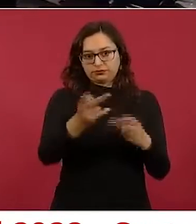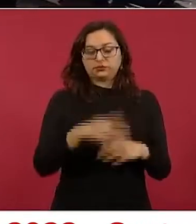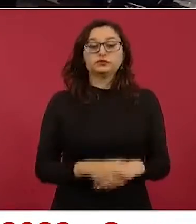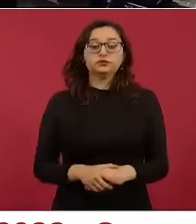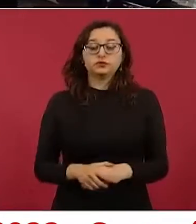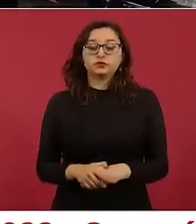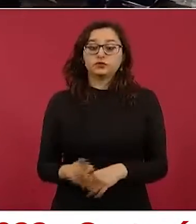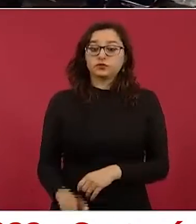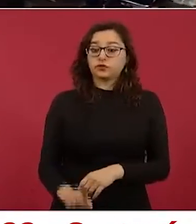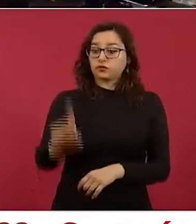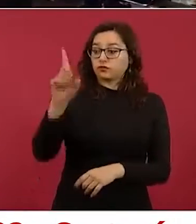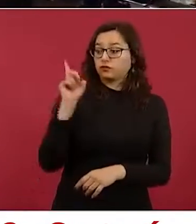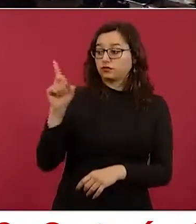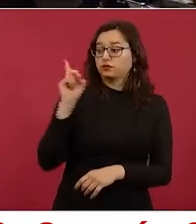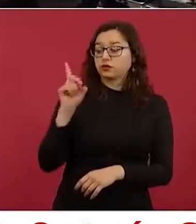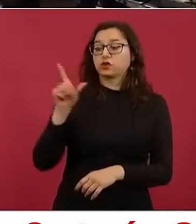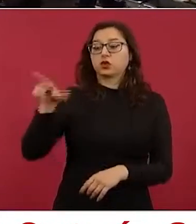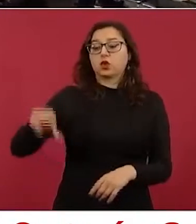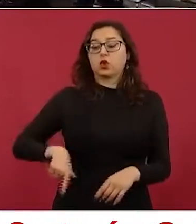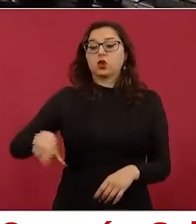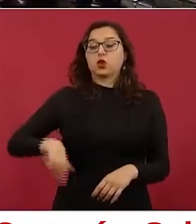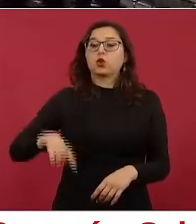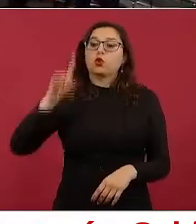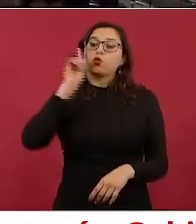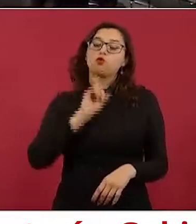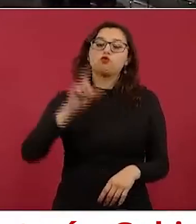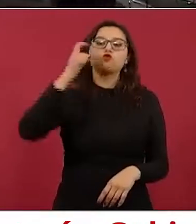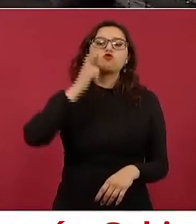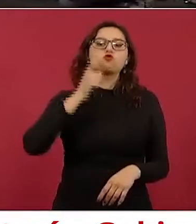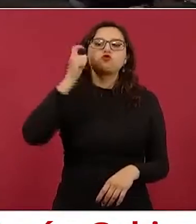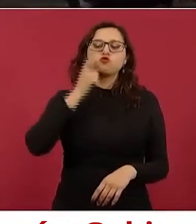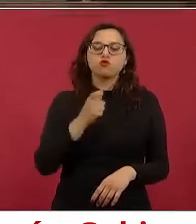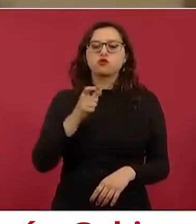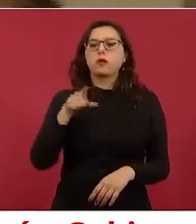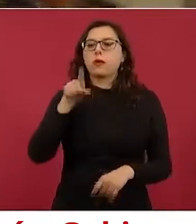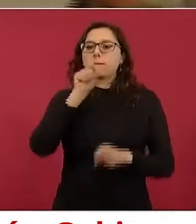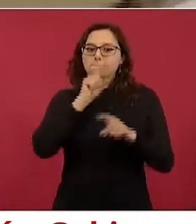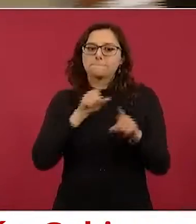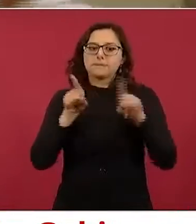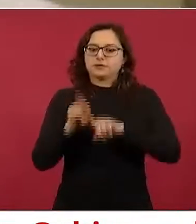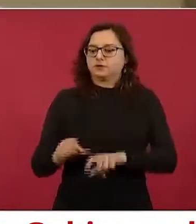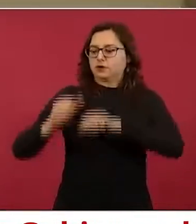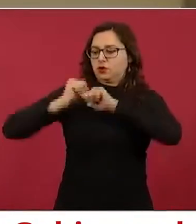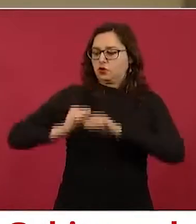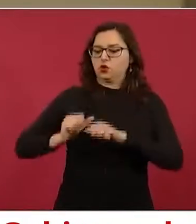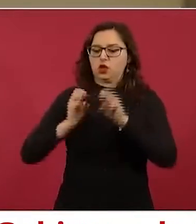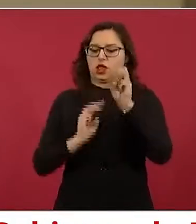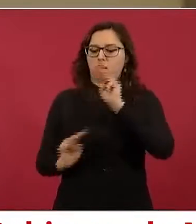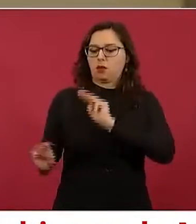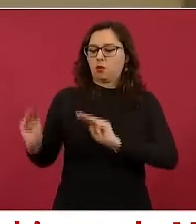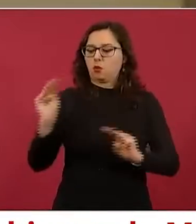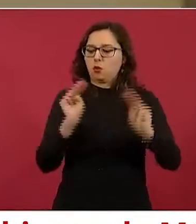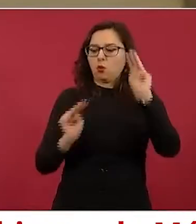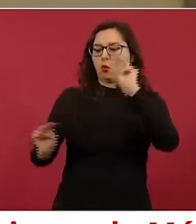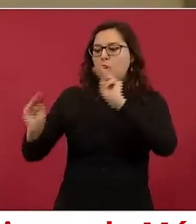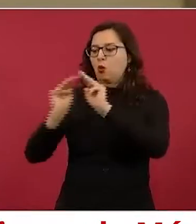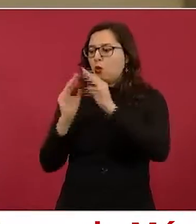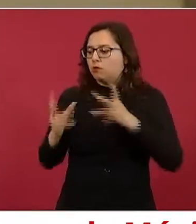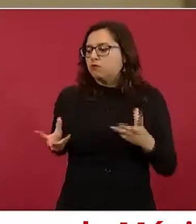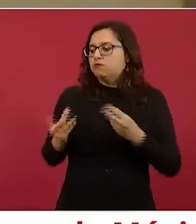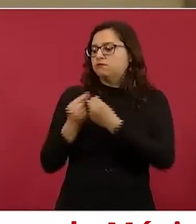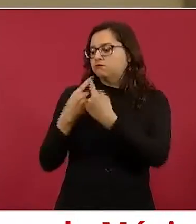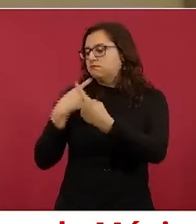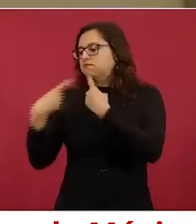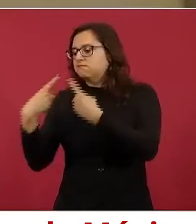reunión con la gobernadora de Guerrero, Abelín, Salgado Pineda y autoridades de la montaña guerrerense. Salgado Pineda, que comenzó su